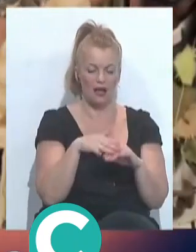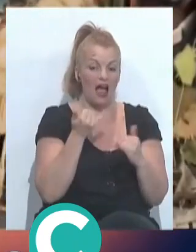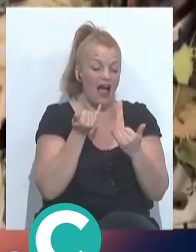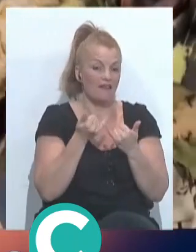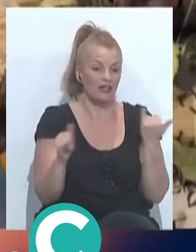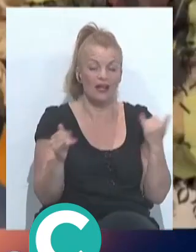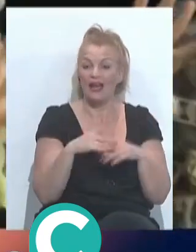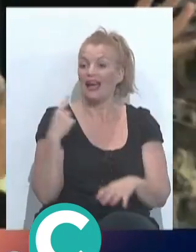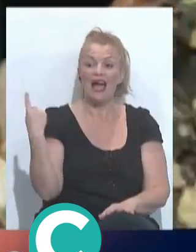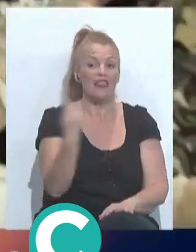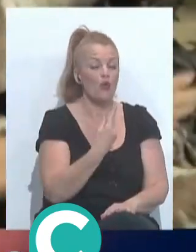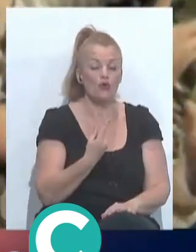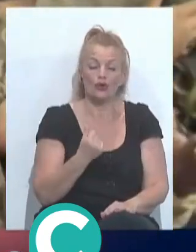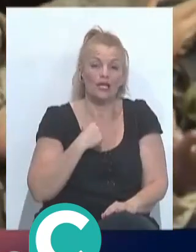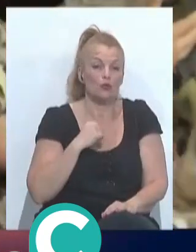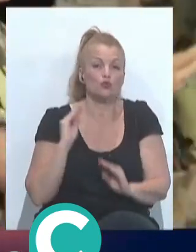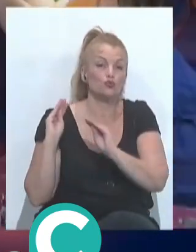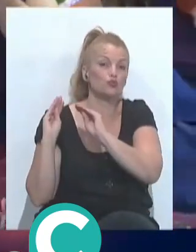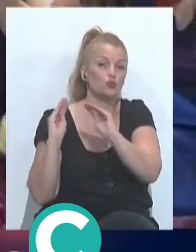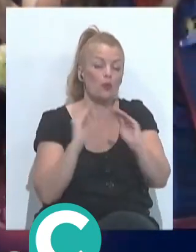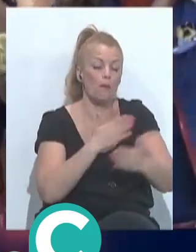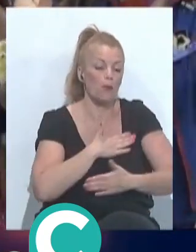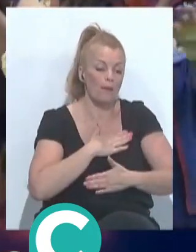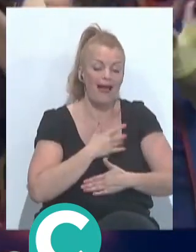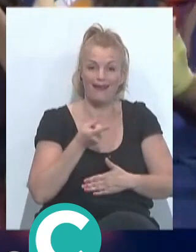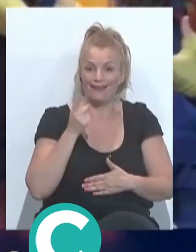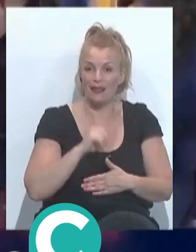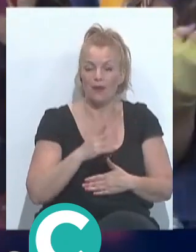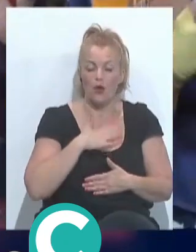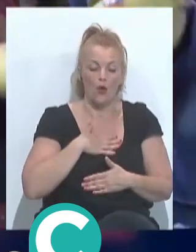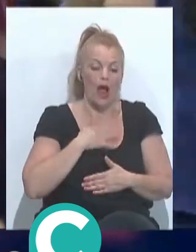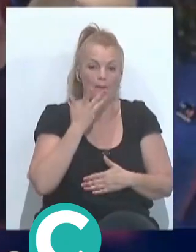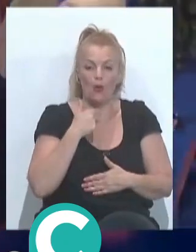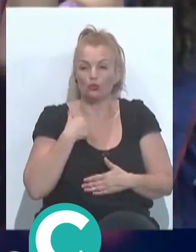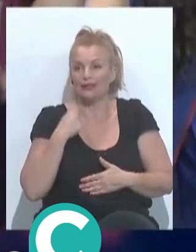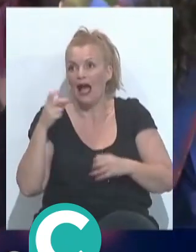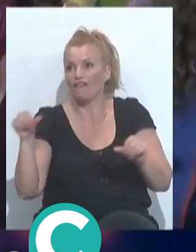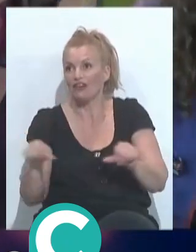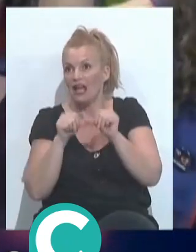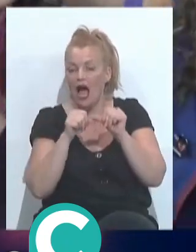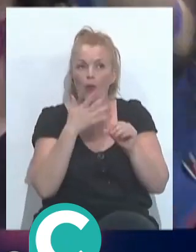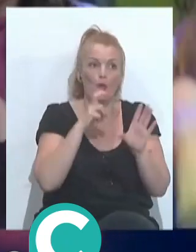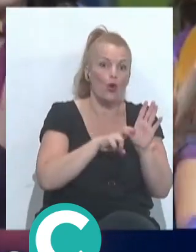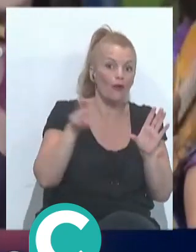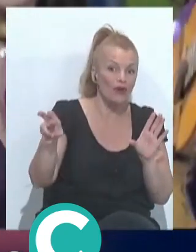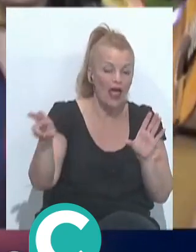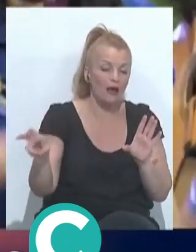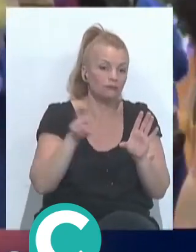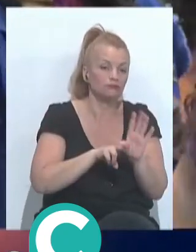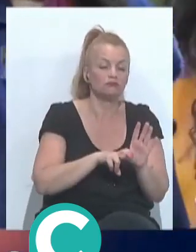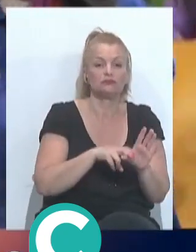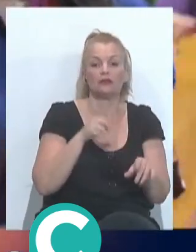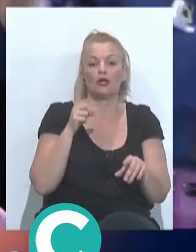bueno, pues al fin y cabo tenemos cada uno nuestra propia final, unos que entran, otros que salen y bueno, pues los que han estado,